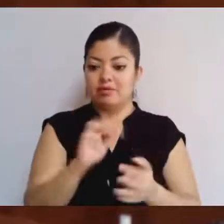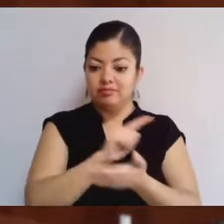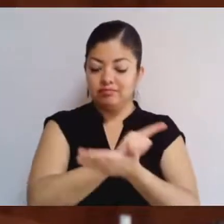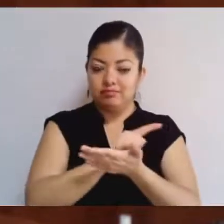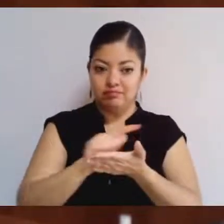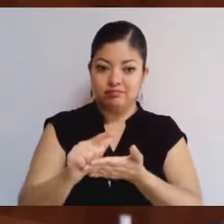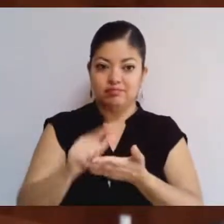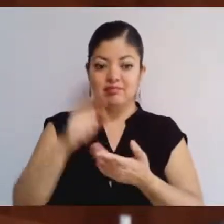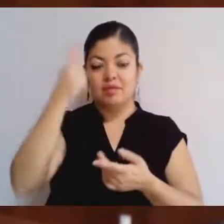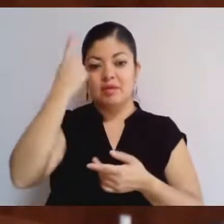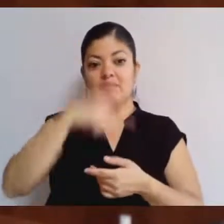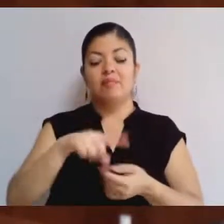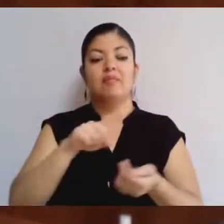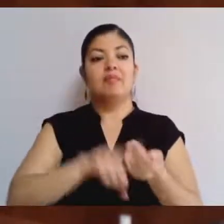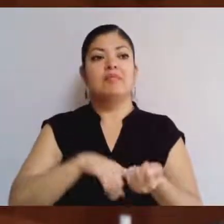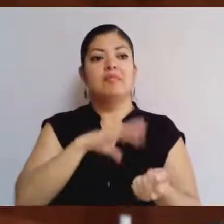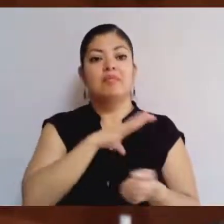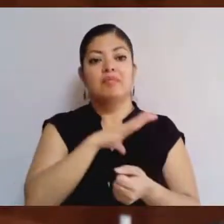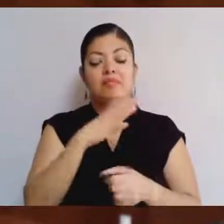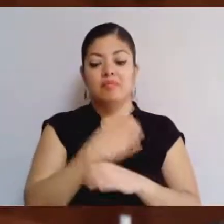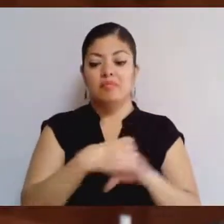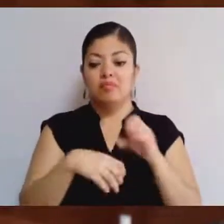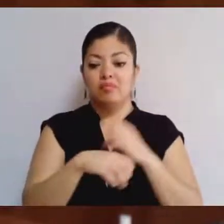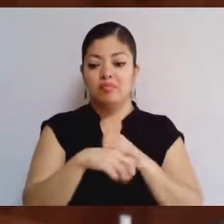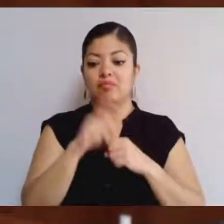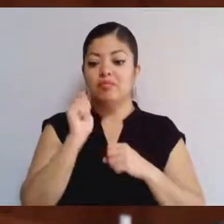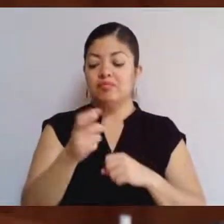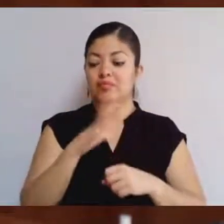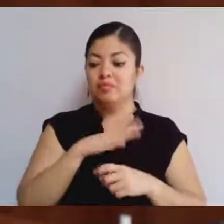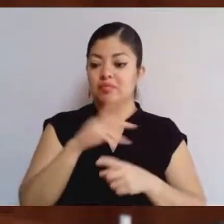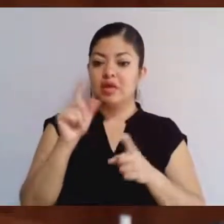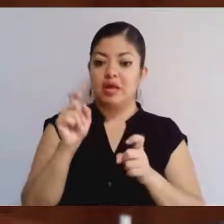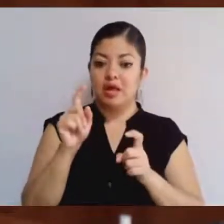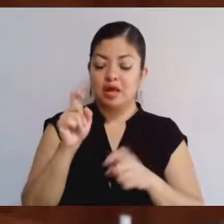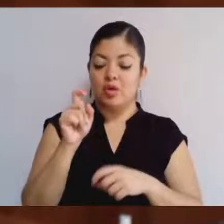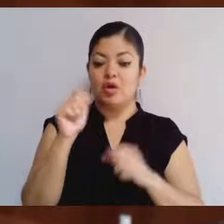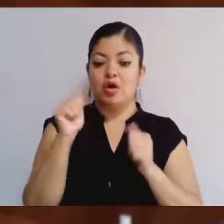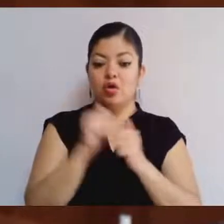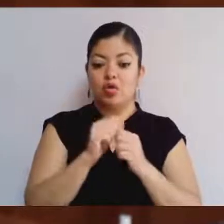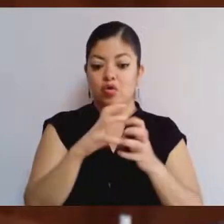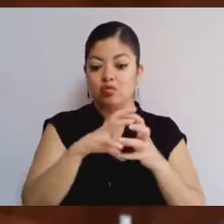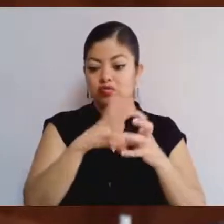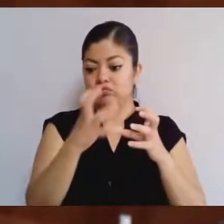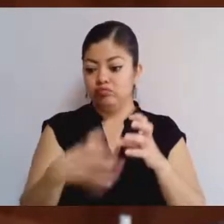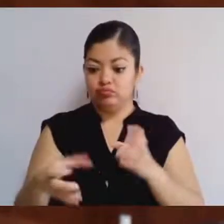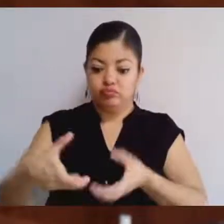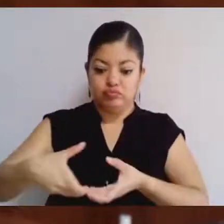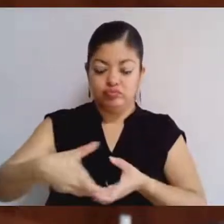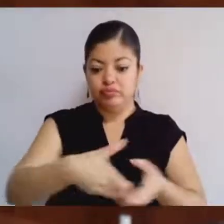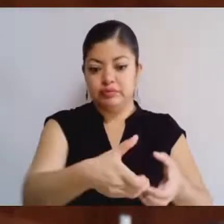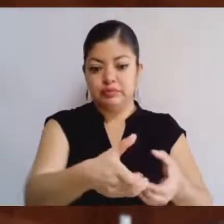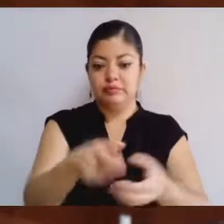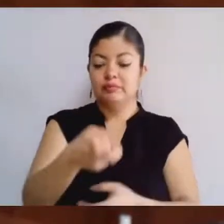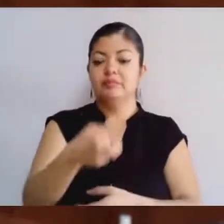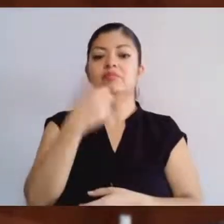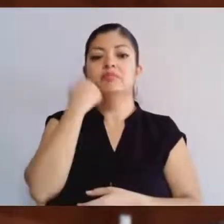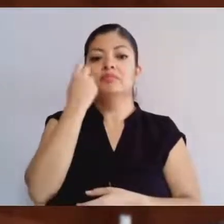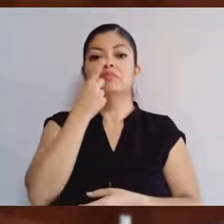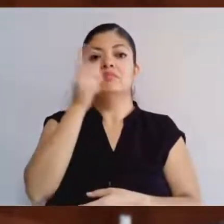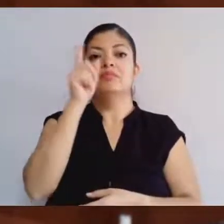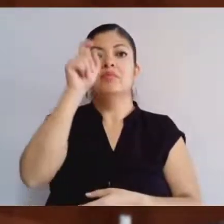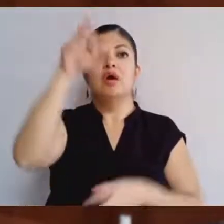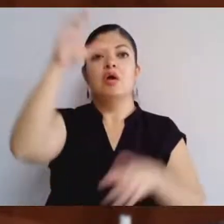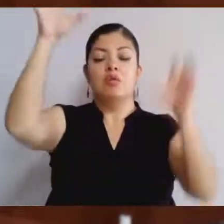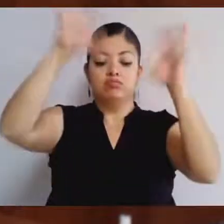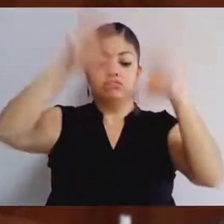limpia, entre las que se encuentran los sistemas de captación de agua pluvial, cuya finalidad es capturar el